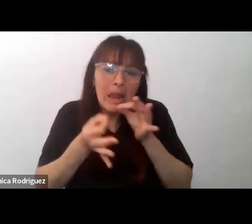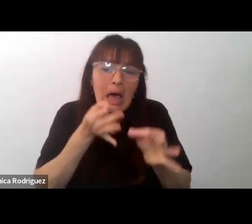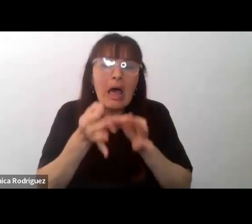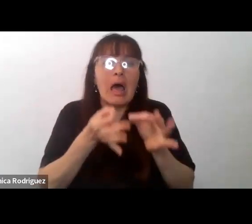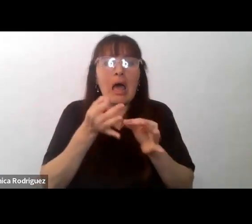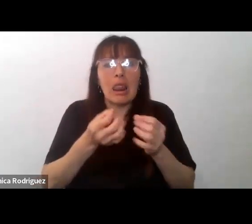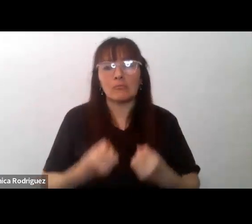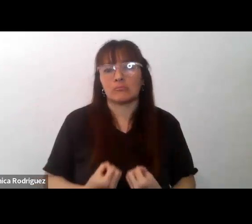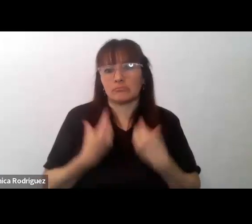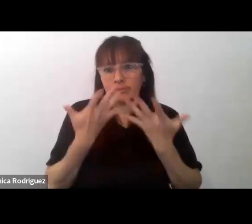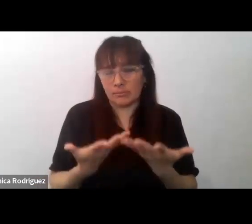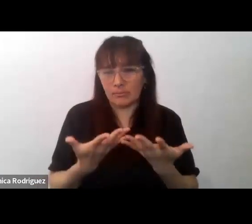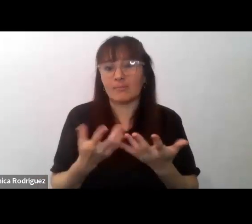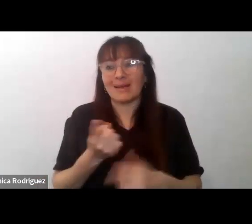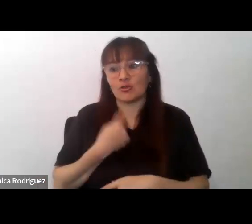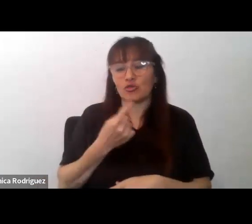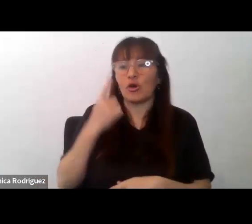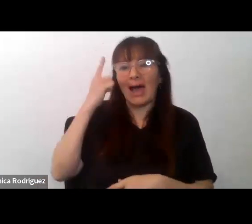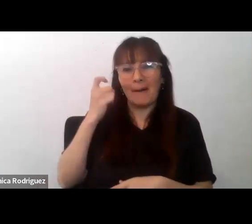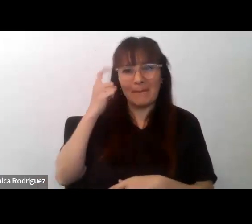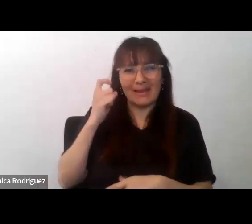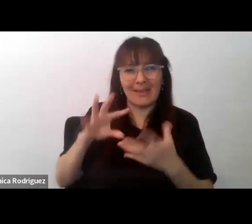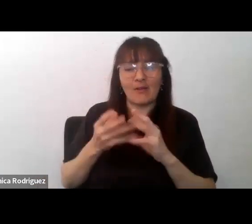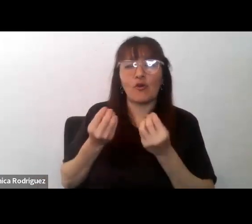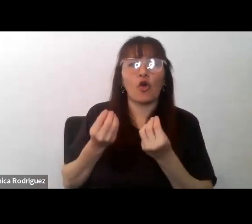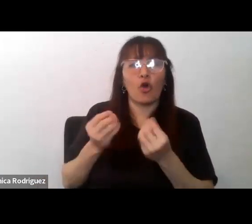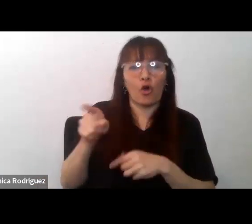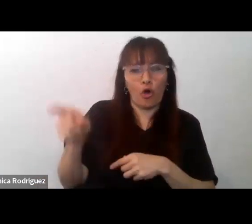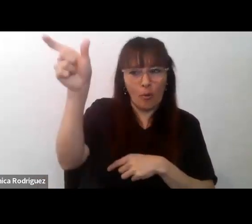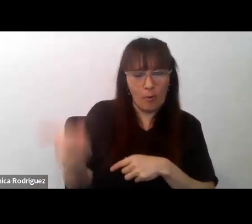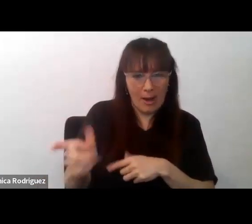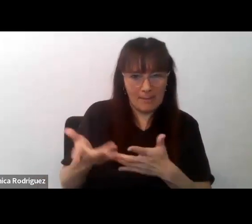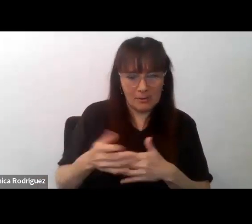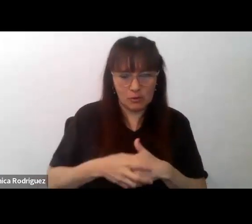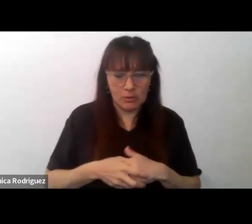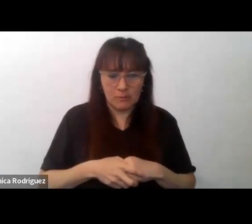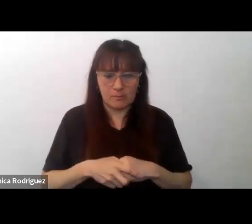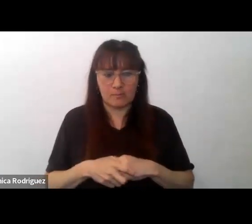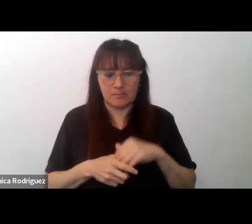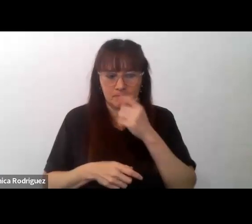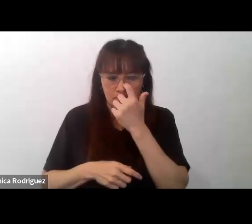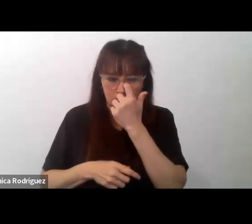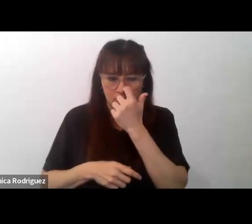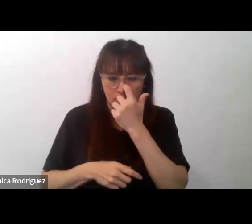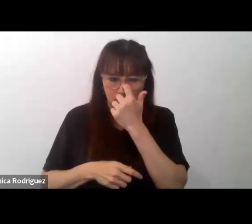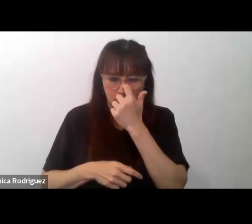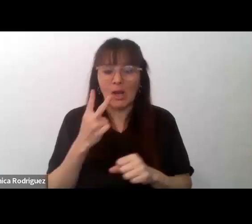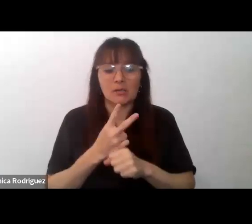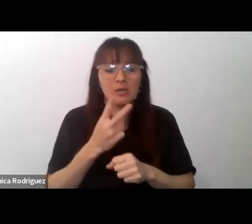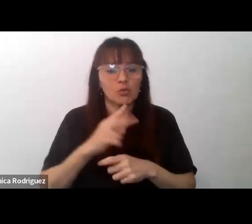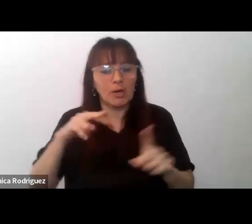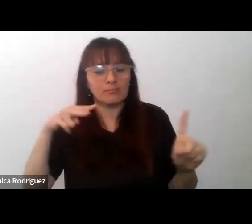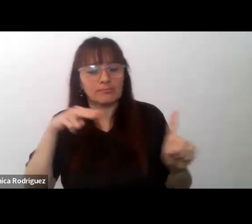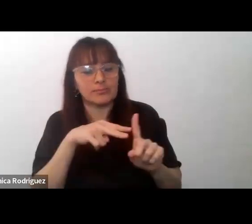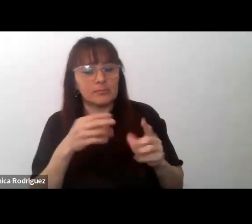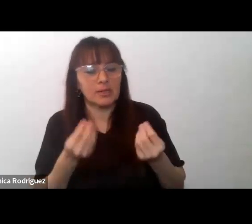para poder aprender lo que es tratado. La segunda perspectiva